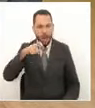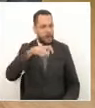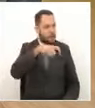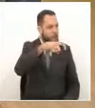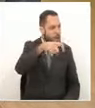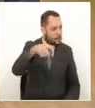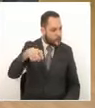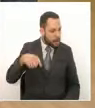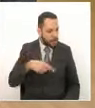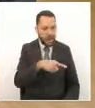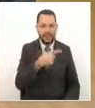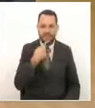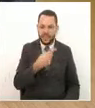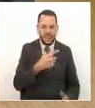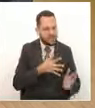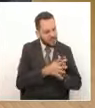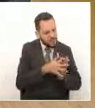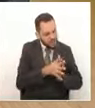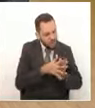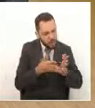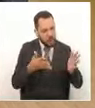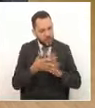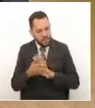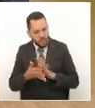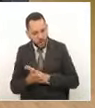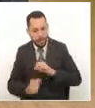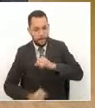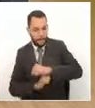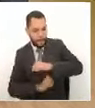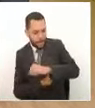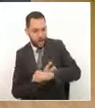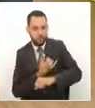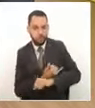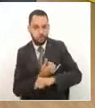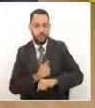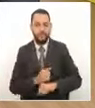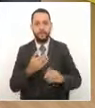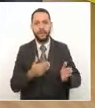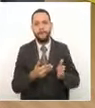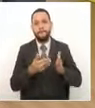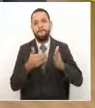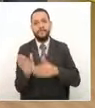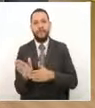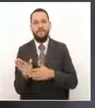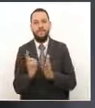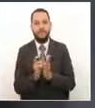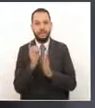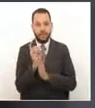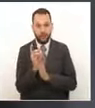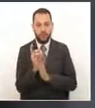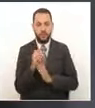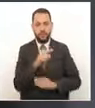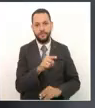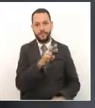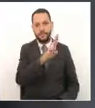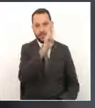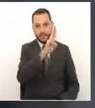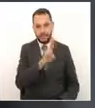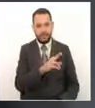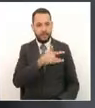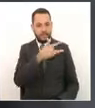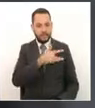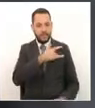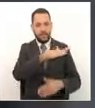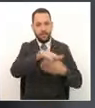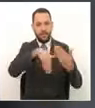documentos, eso tiene también unos documentos soportes, y es que nuestro plan de desarrollo Rizaralda, Sentimiento de Todos,